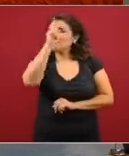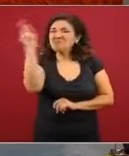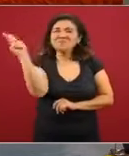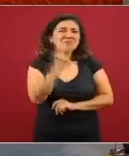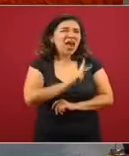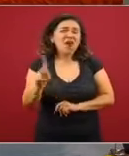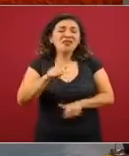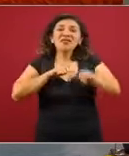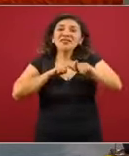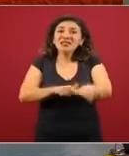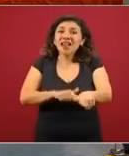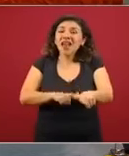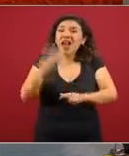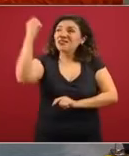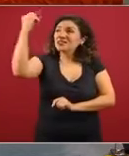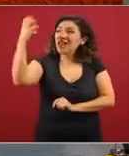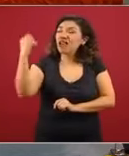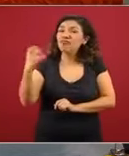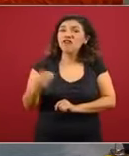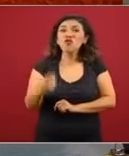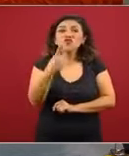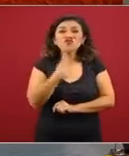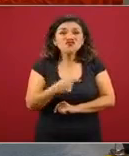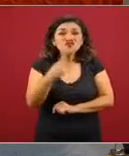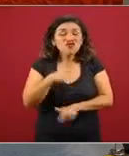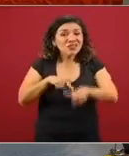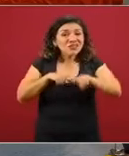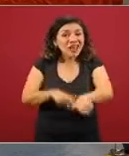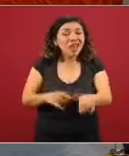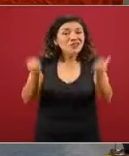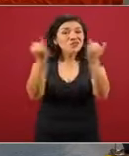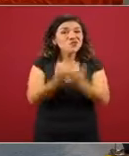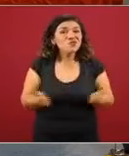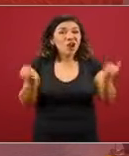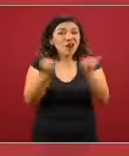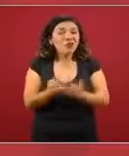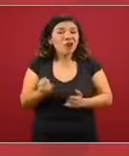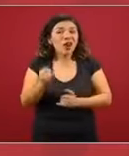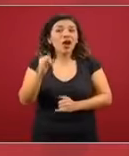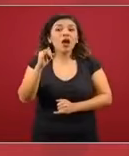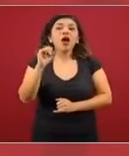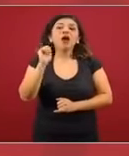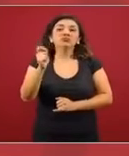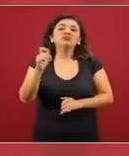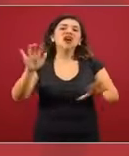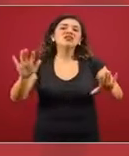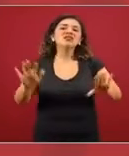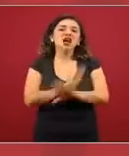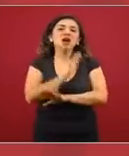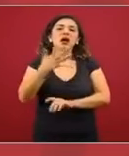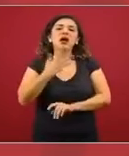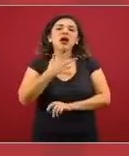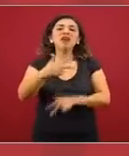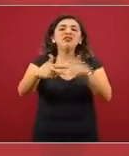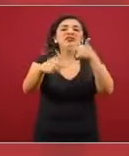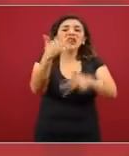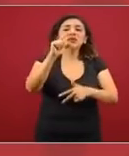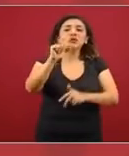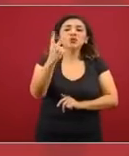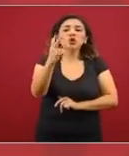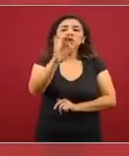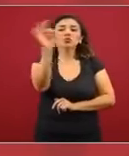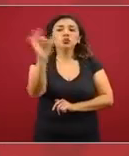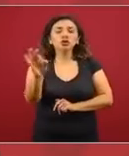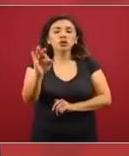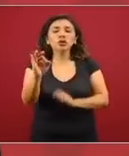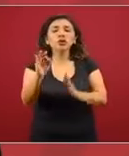sería de mantenerse el semáforo naranja, la ocupación varía de 13.2 por ciento a